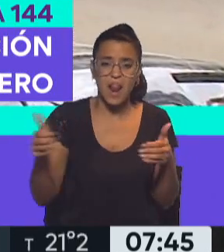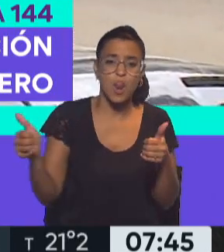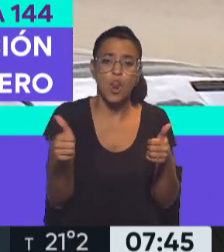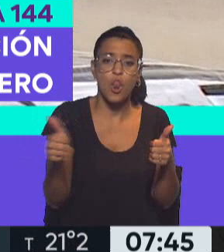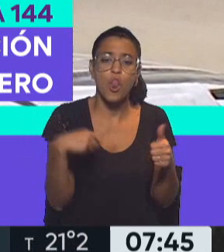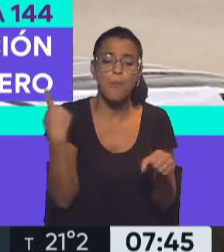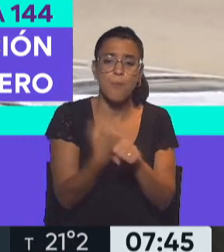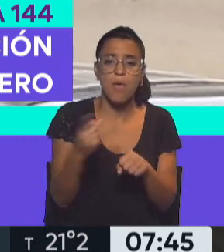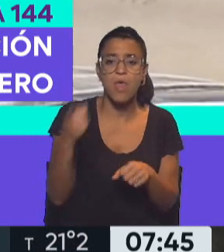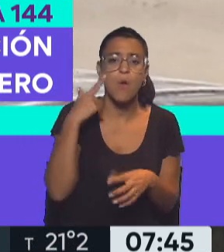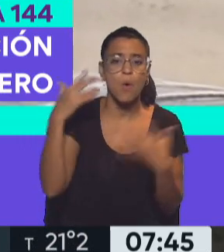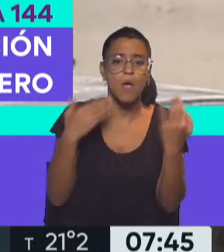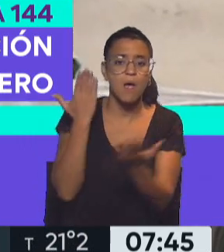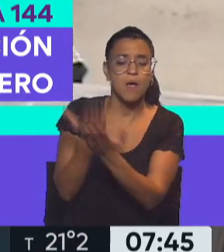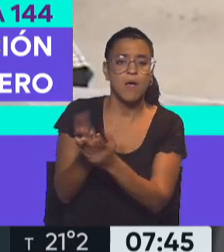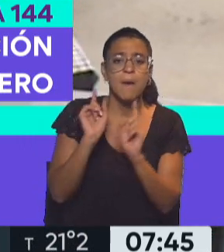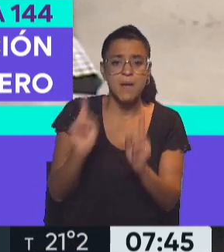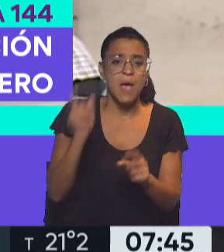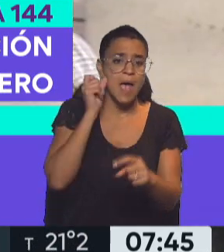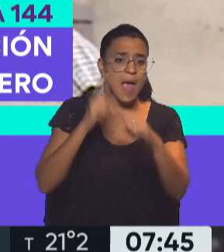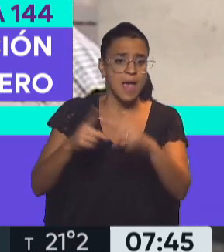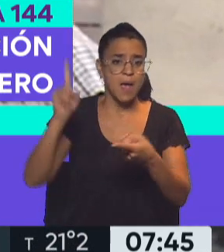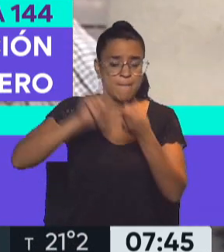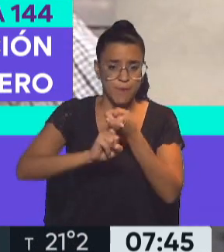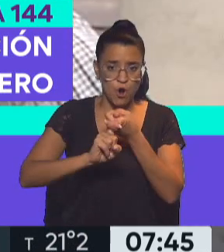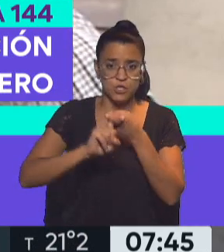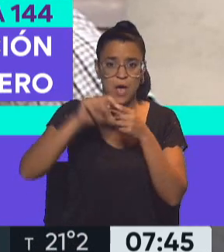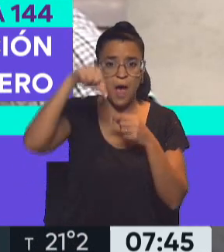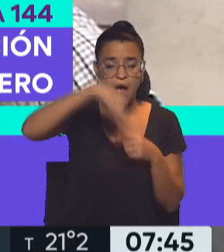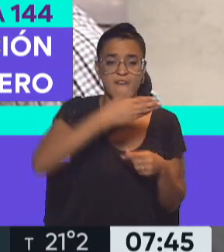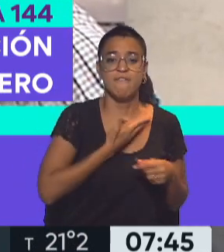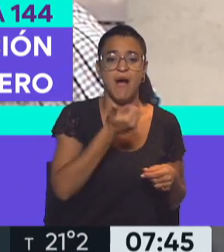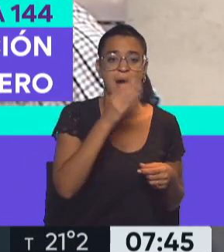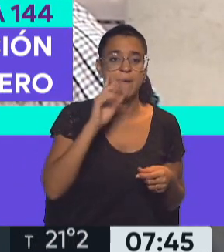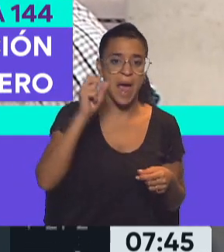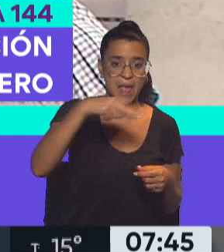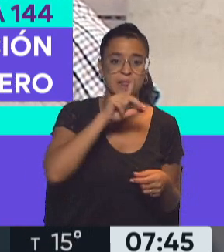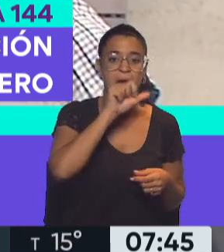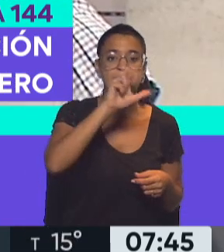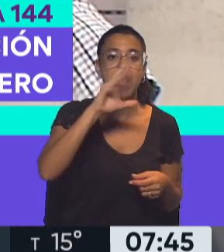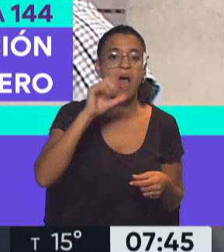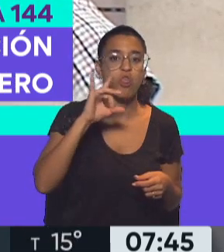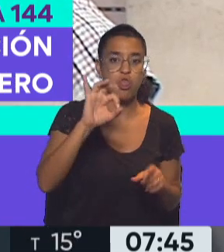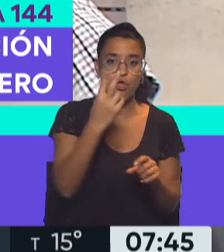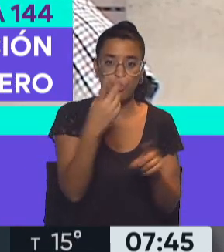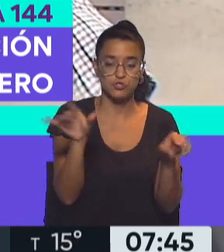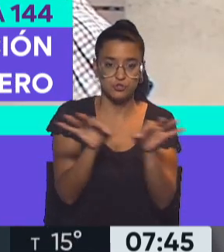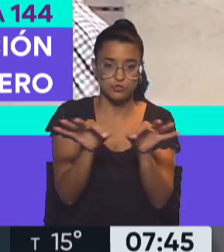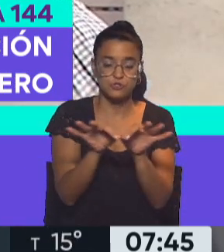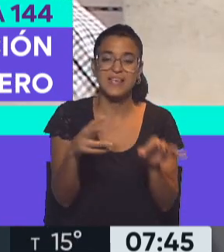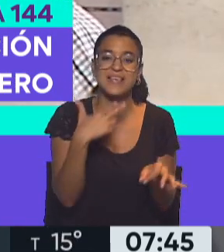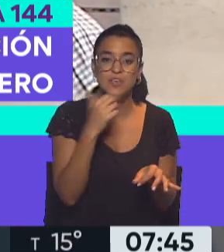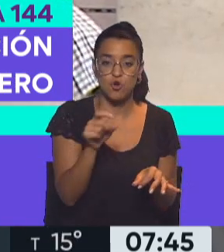y que pidiera a la justicia su propia exesposa, con la cual Fabián Tablado tuvo luego dos mellizas, dos hijitos,